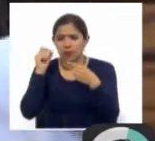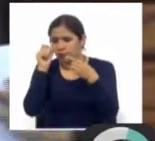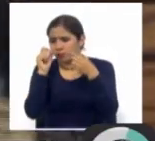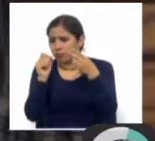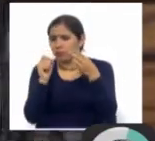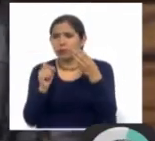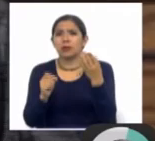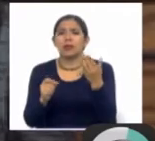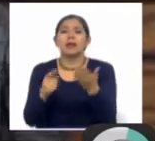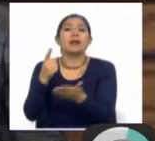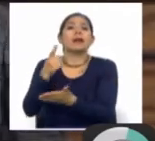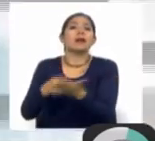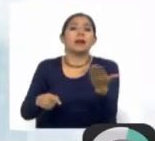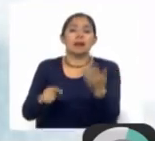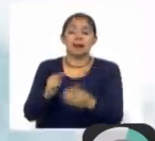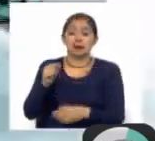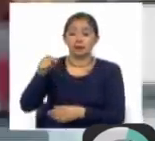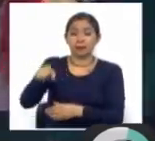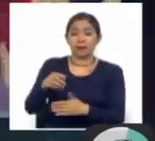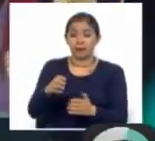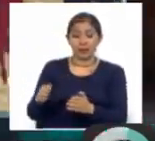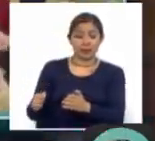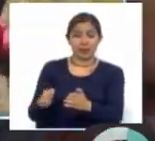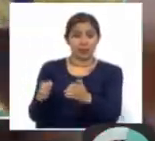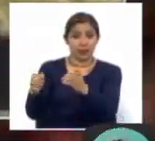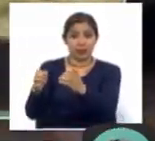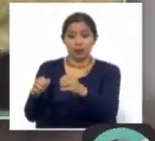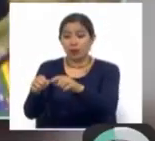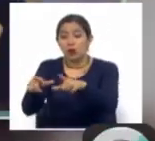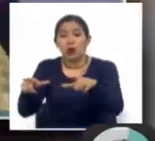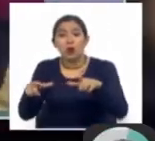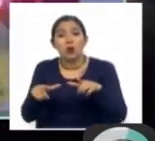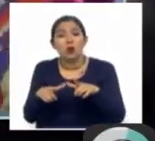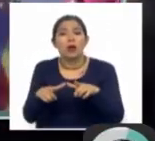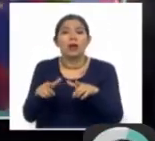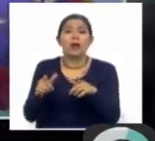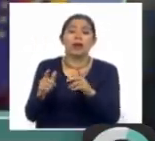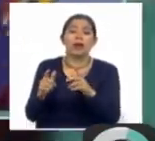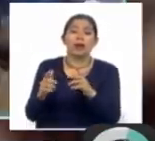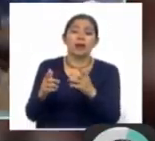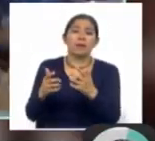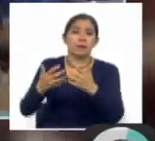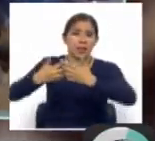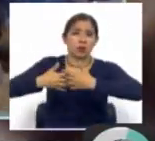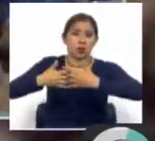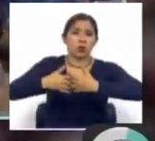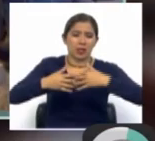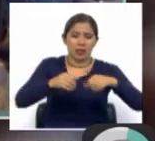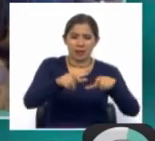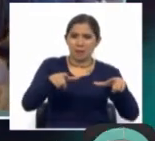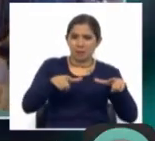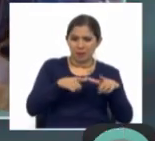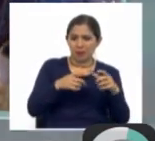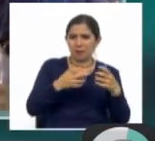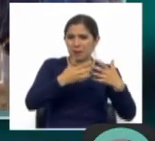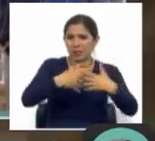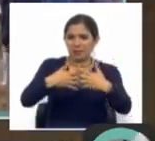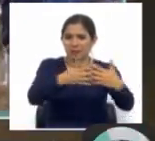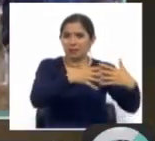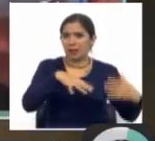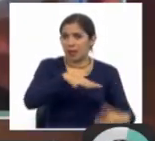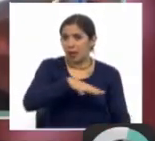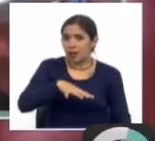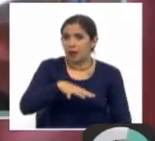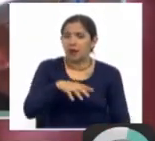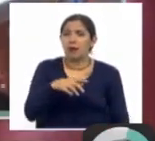la presencia estratégica de un parque industrial que una vez determinada la ubicación, por supuesto, y la